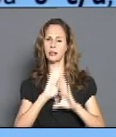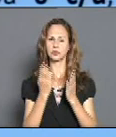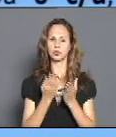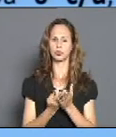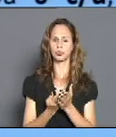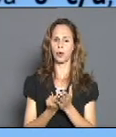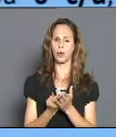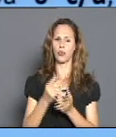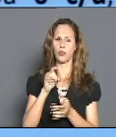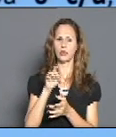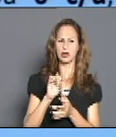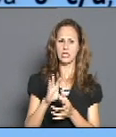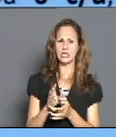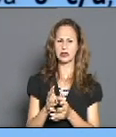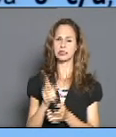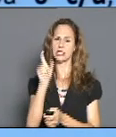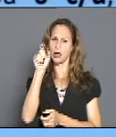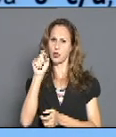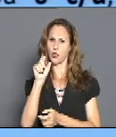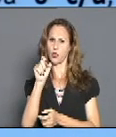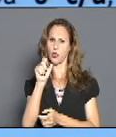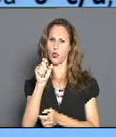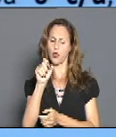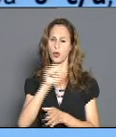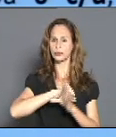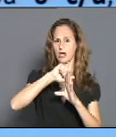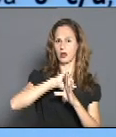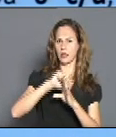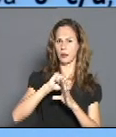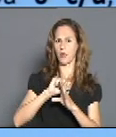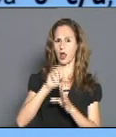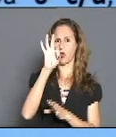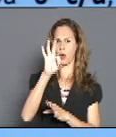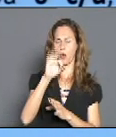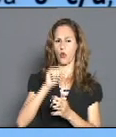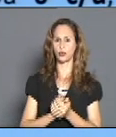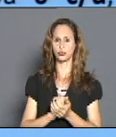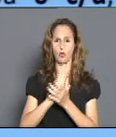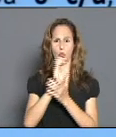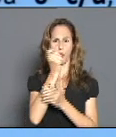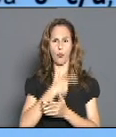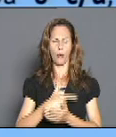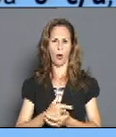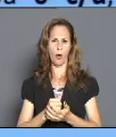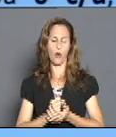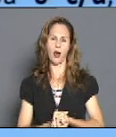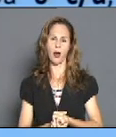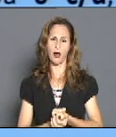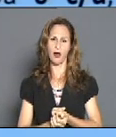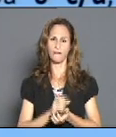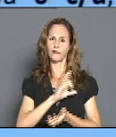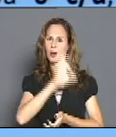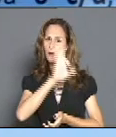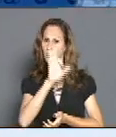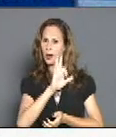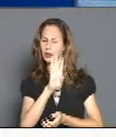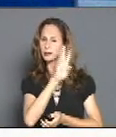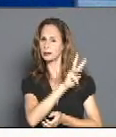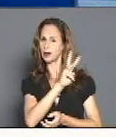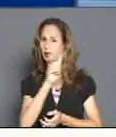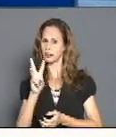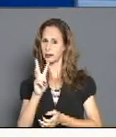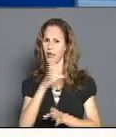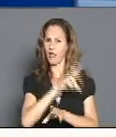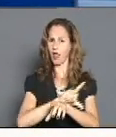Rafael Freire 15. Cacocún y Urbano Noris 8 cada uno. Saguadetano Mimoa 6 cada uno. Mayari 4. Cueto y Fran País 3 cada uno. Y el municipio de